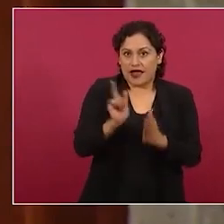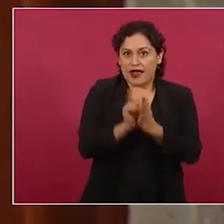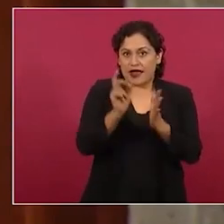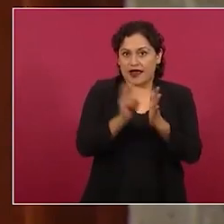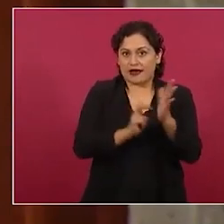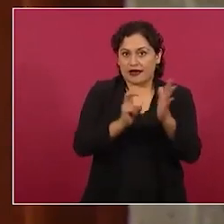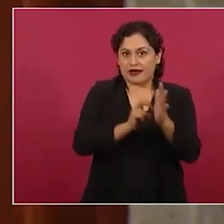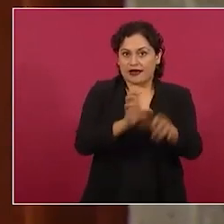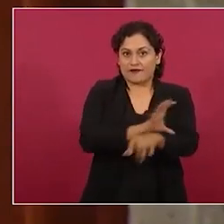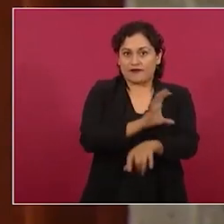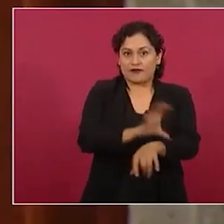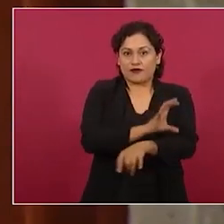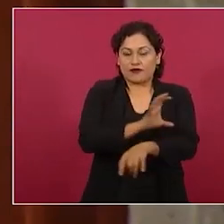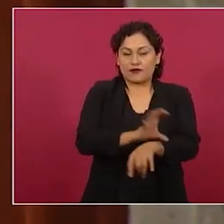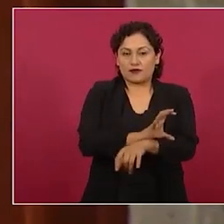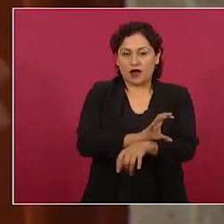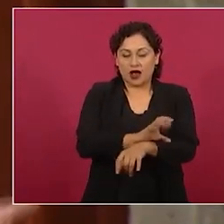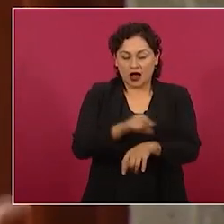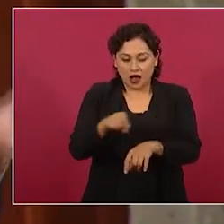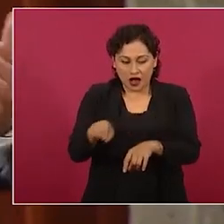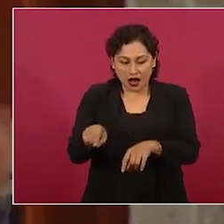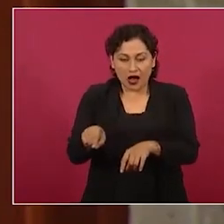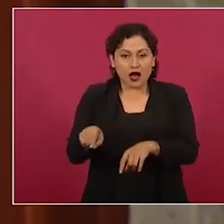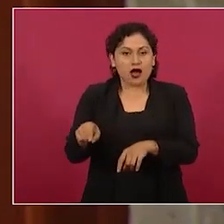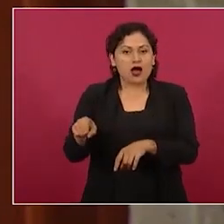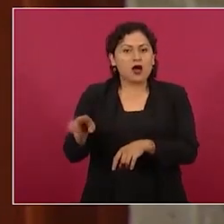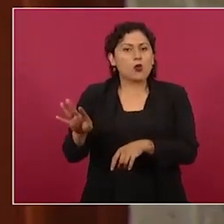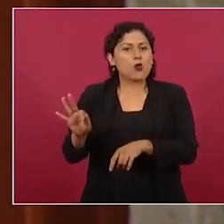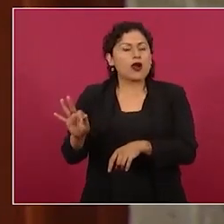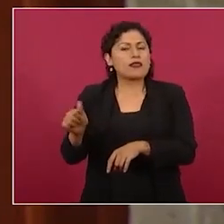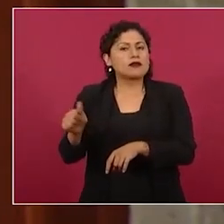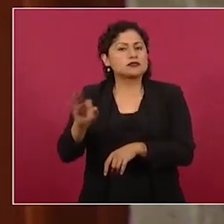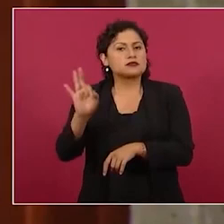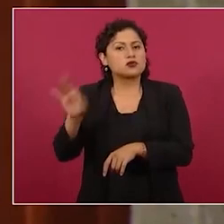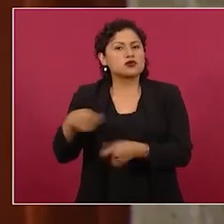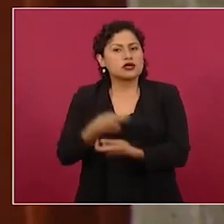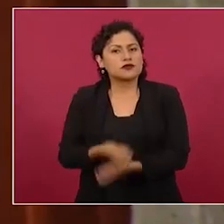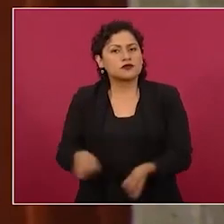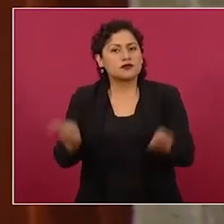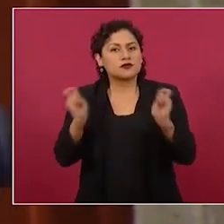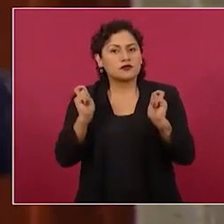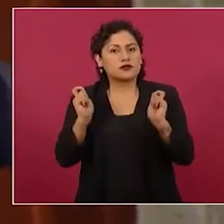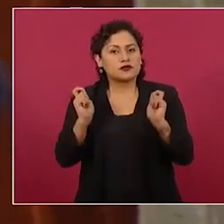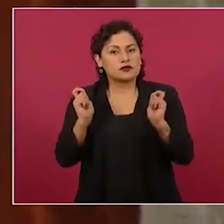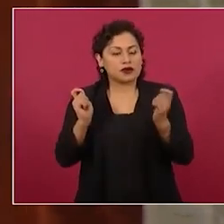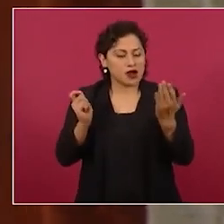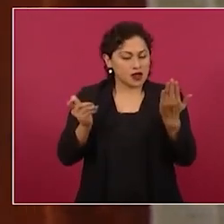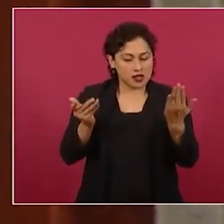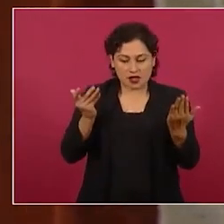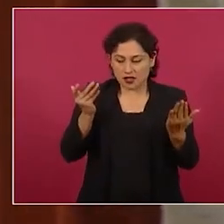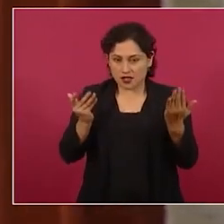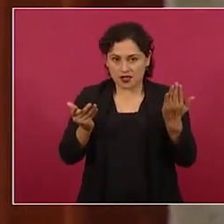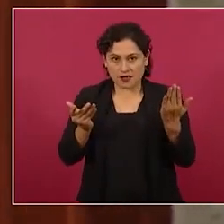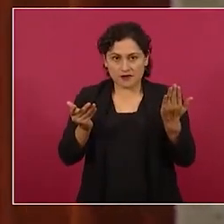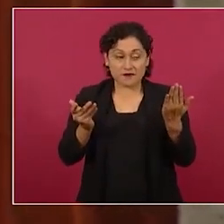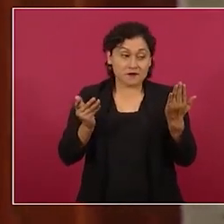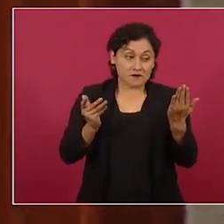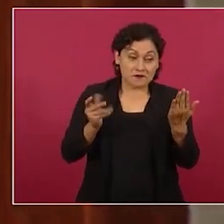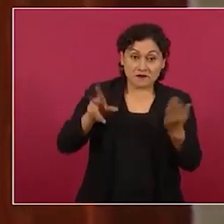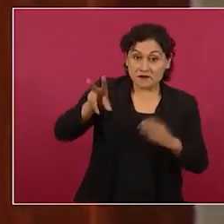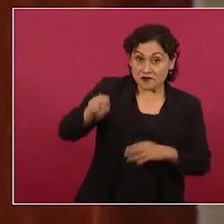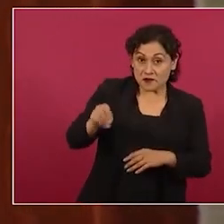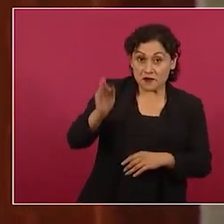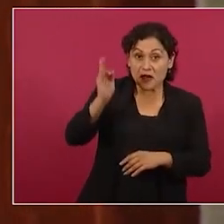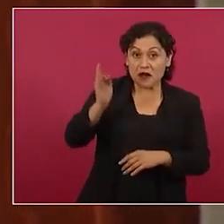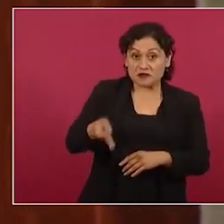54 46 y ahora la comisión federal